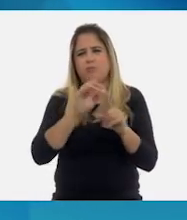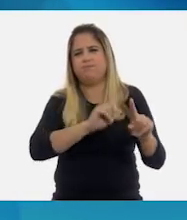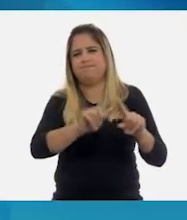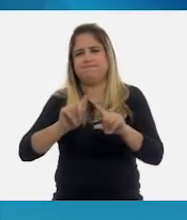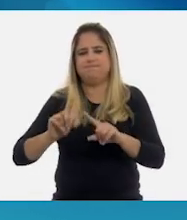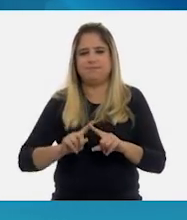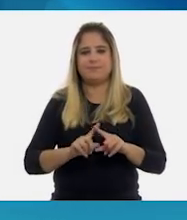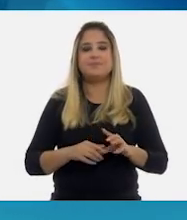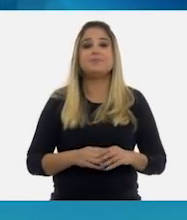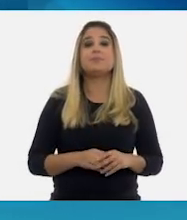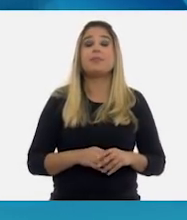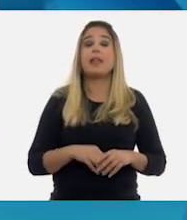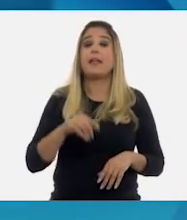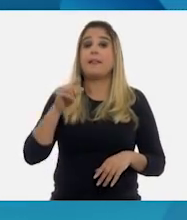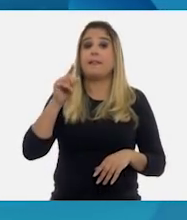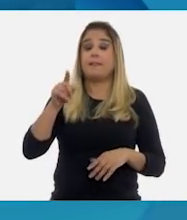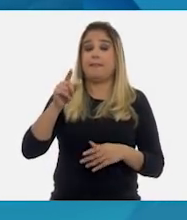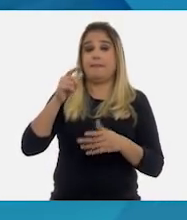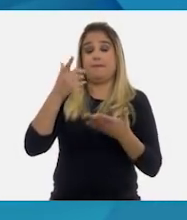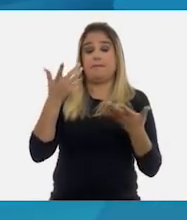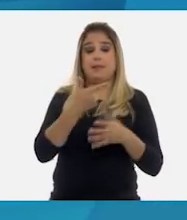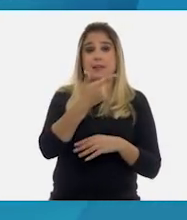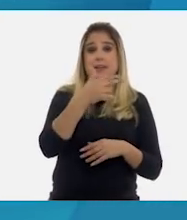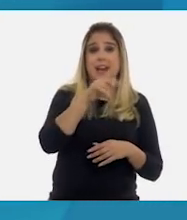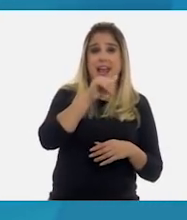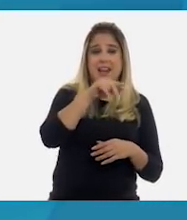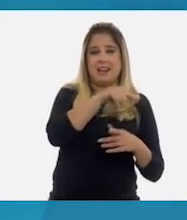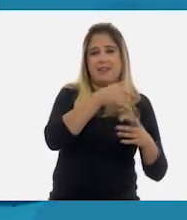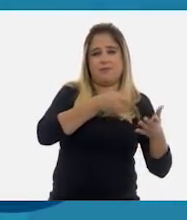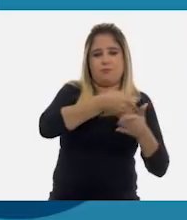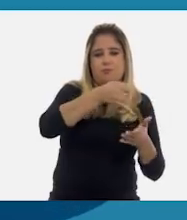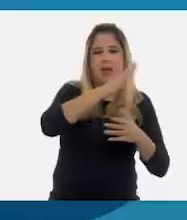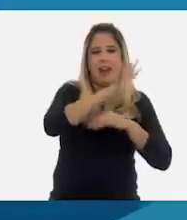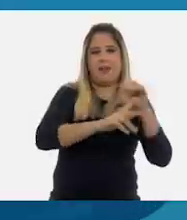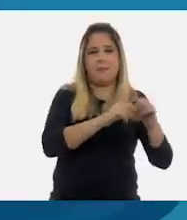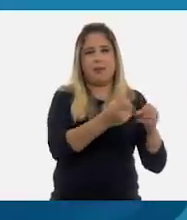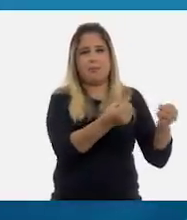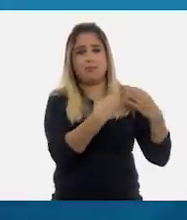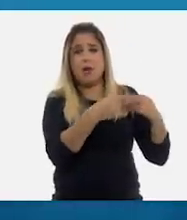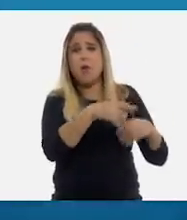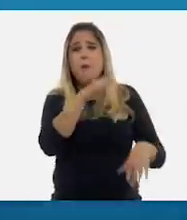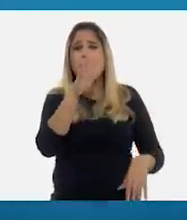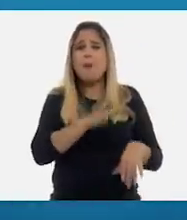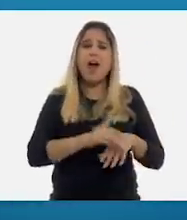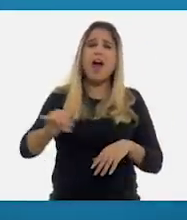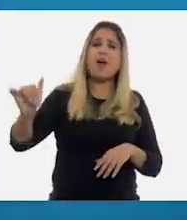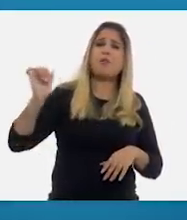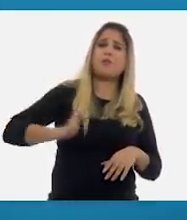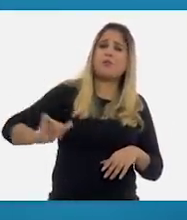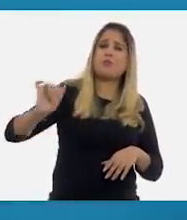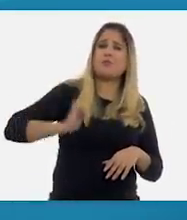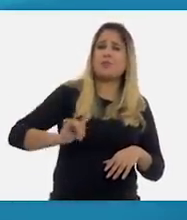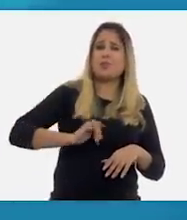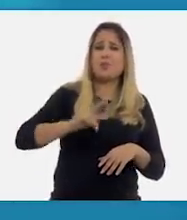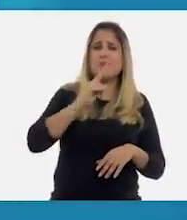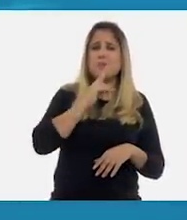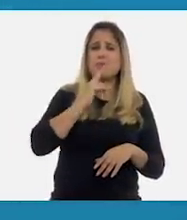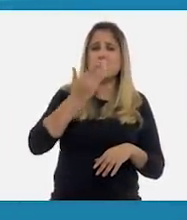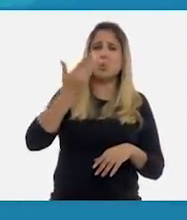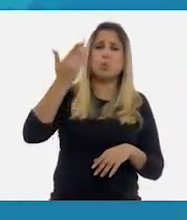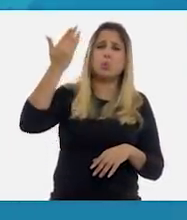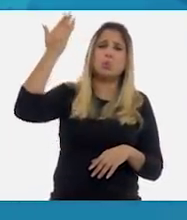La ganadería es una de las actividades más antiguas que el ser humano ha realizado desde tiempos